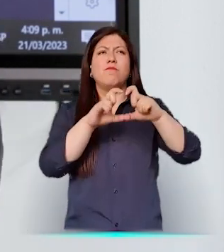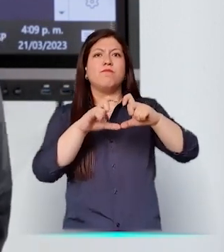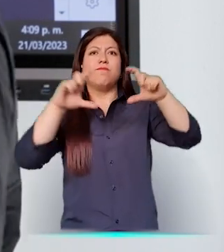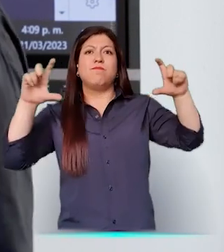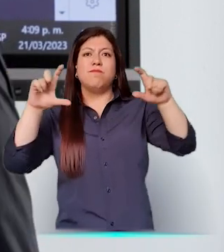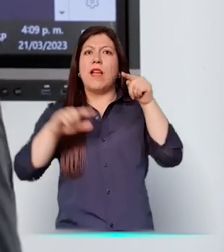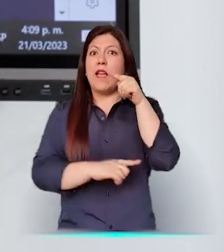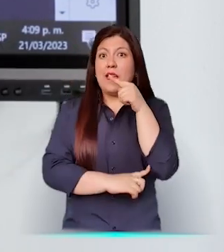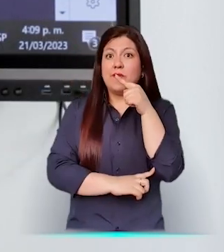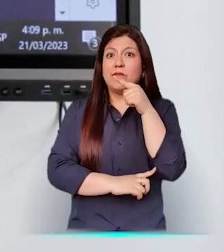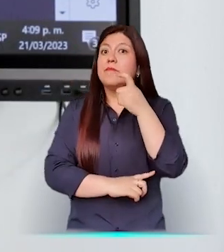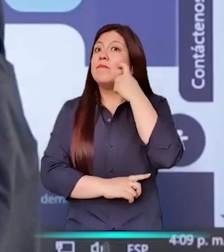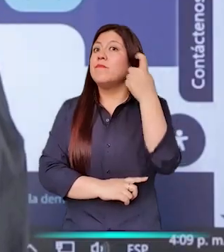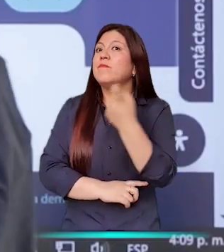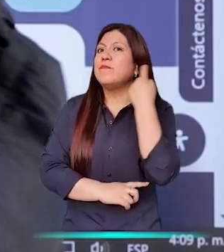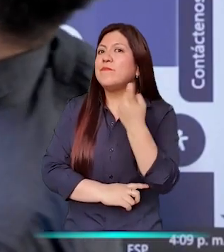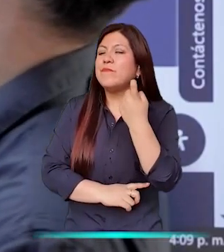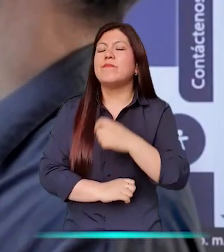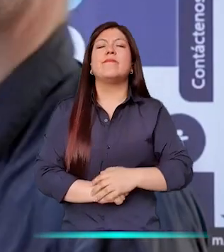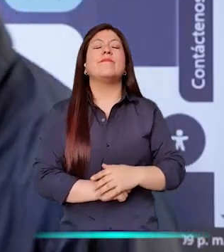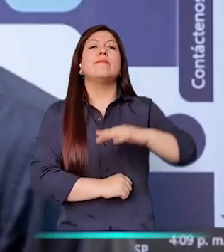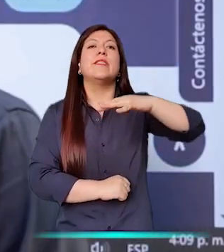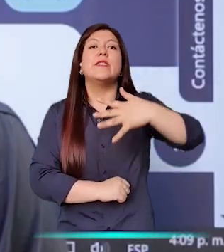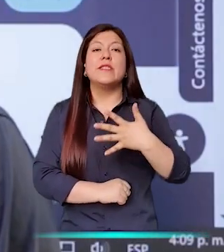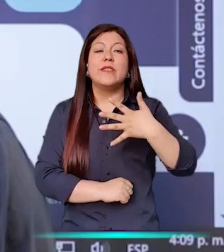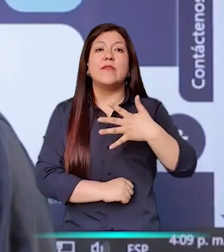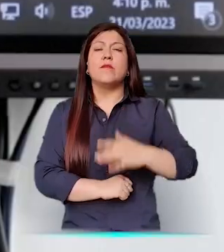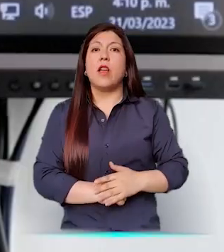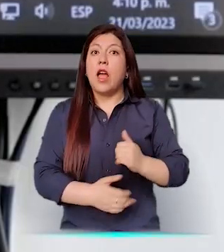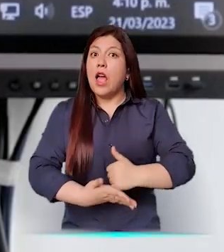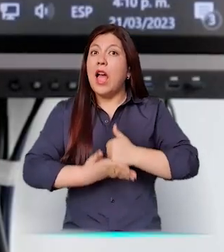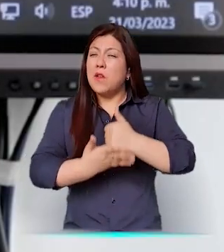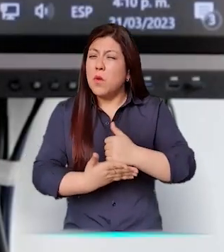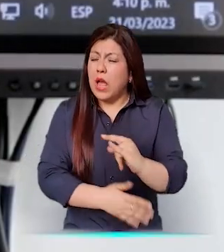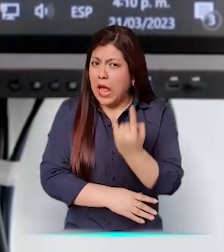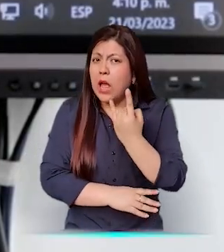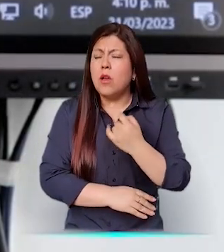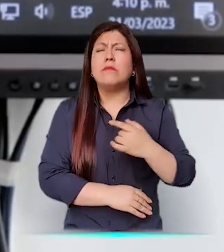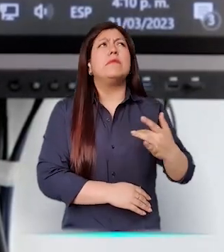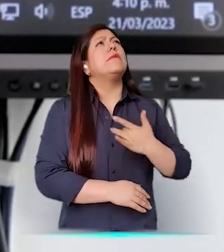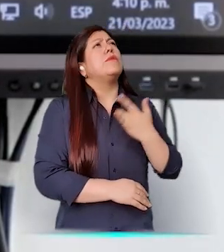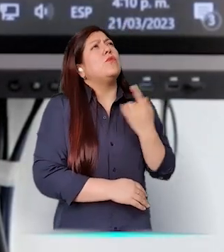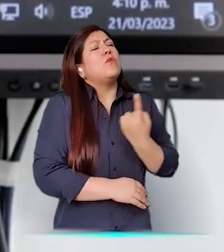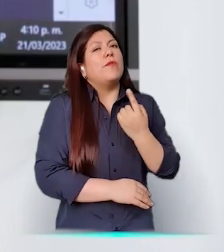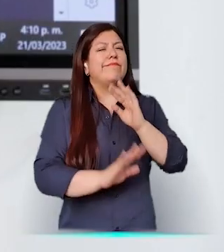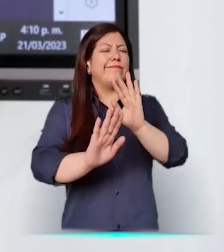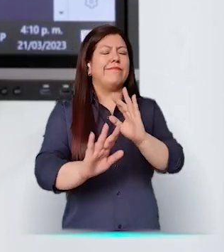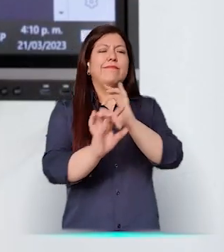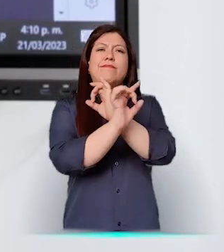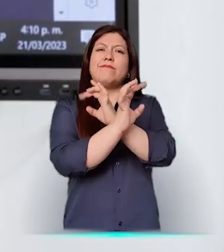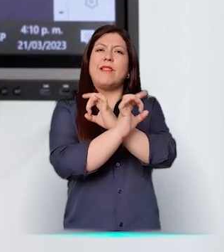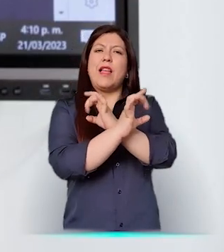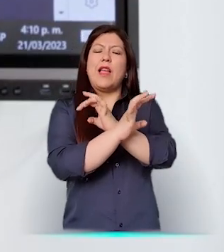Tenemos un súper buscador que está aquí. Buscar. Tip cinco. ¿Necesita ayuda extra? ¿Quiere